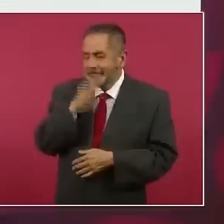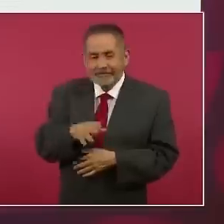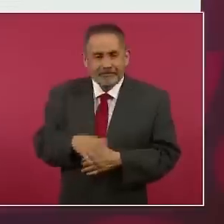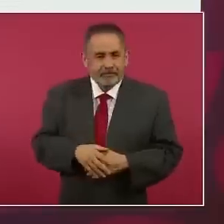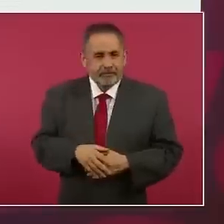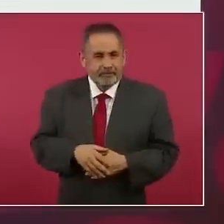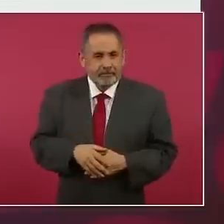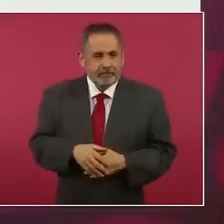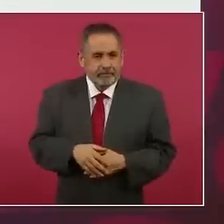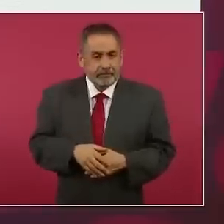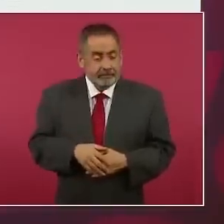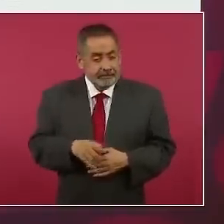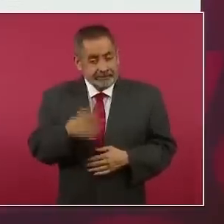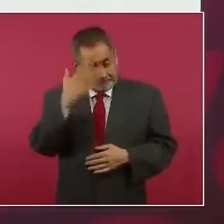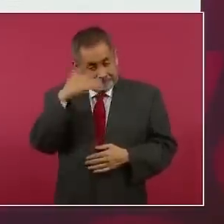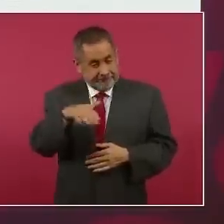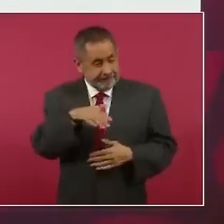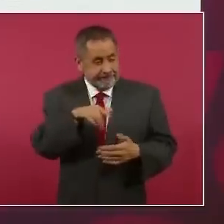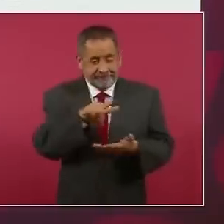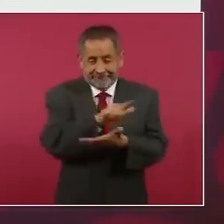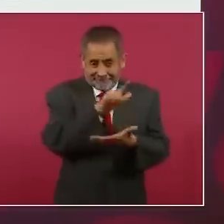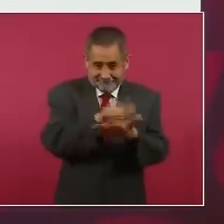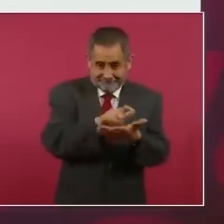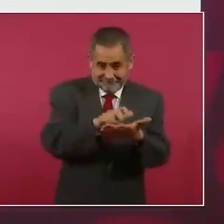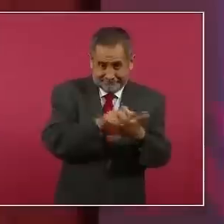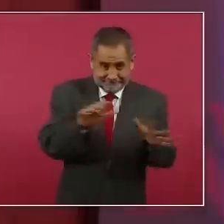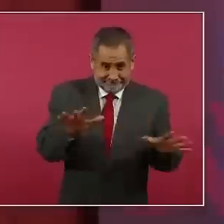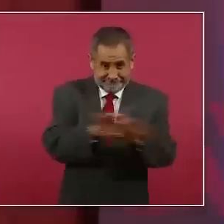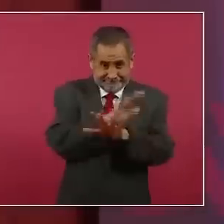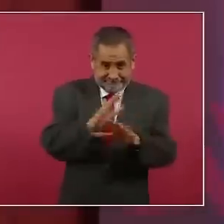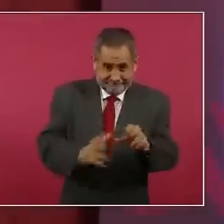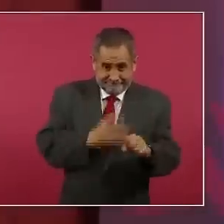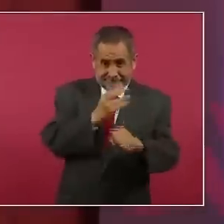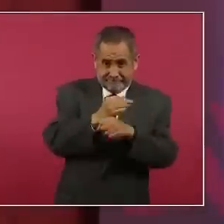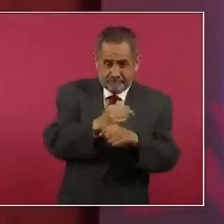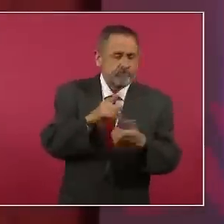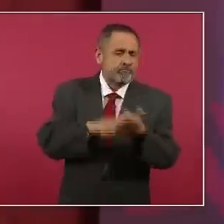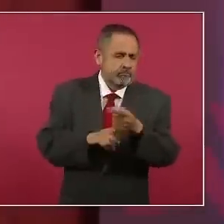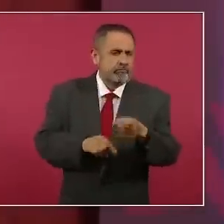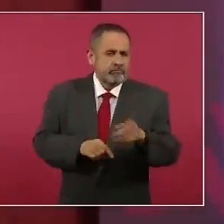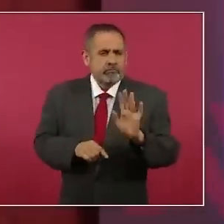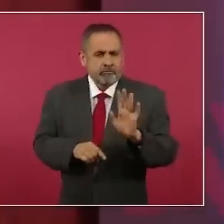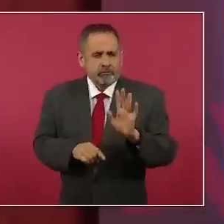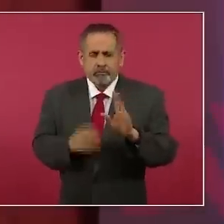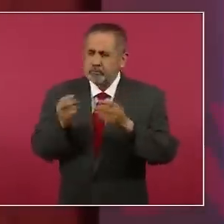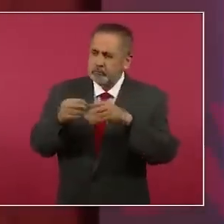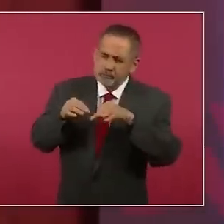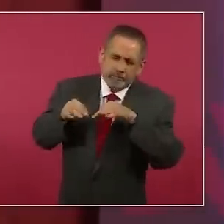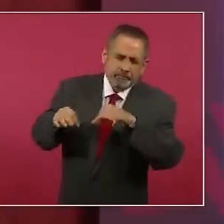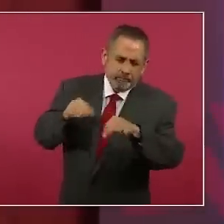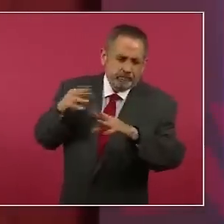¿Saben que esa reforma, que en efecto con tanto trabajo,